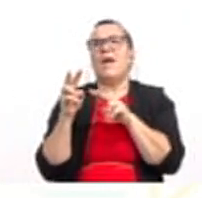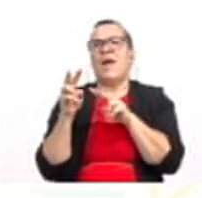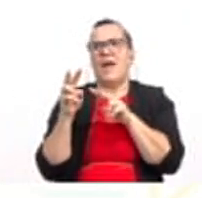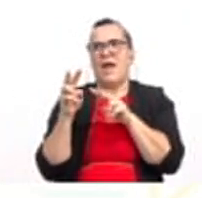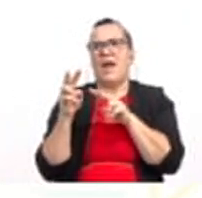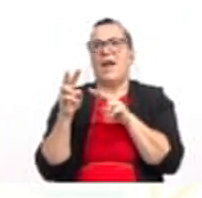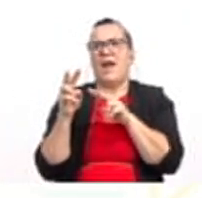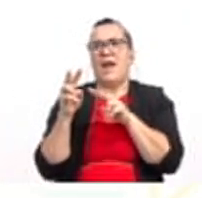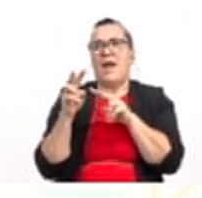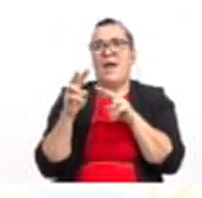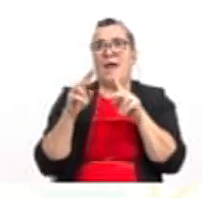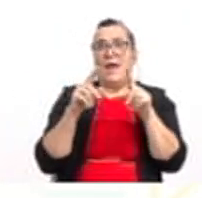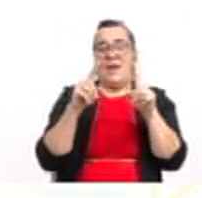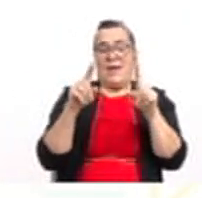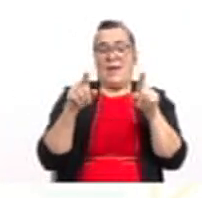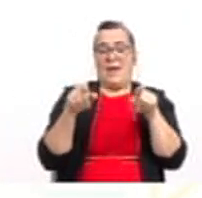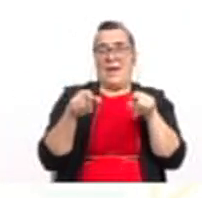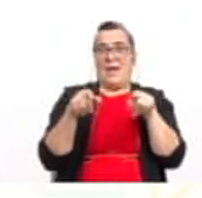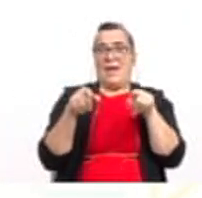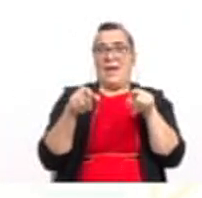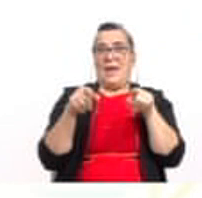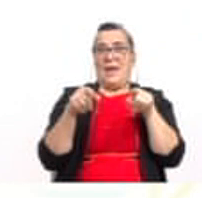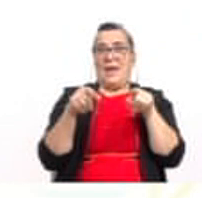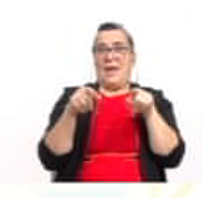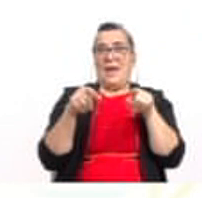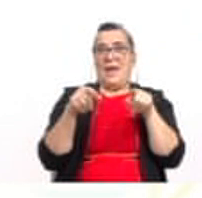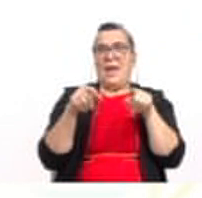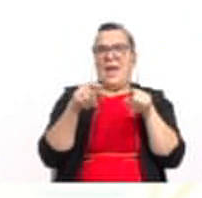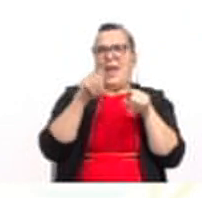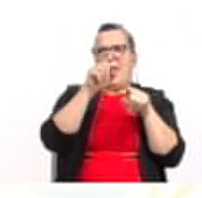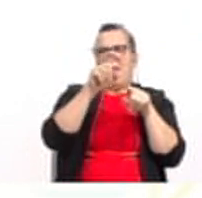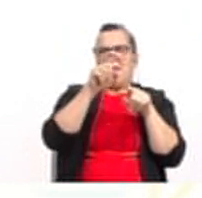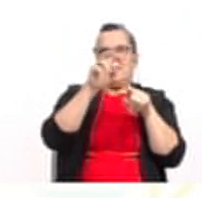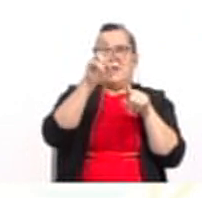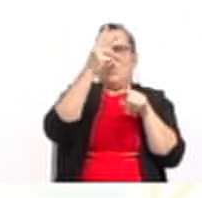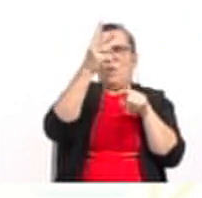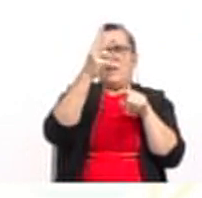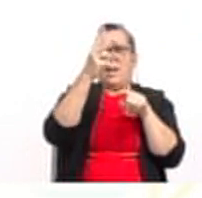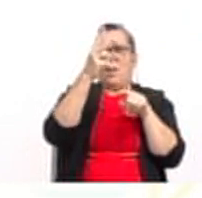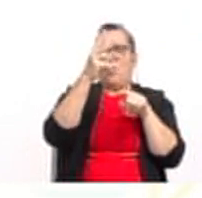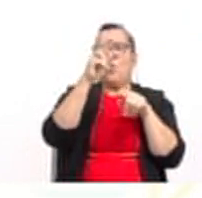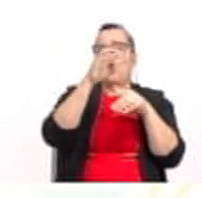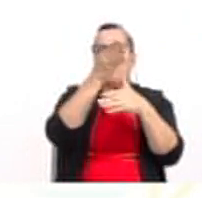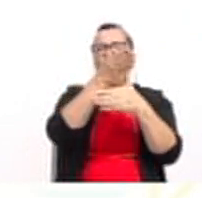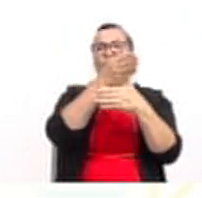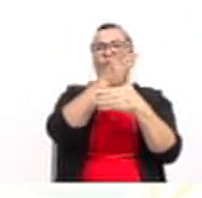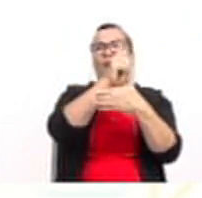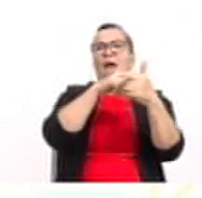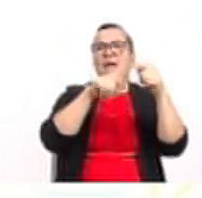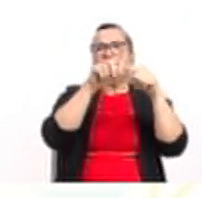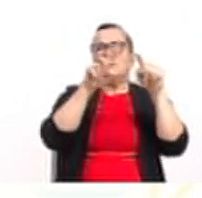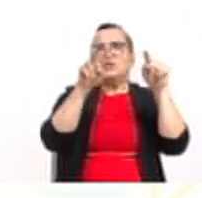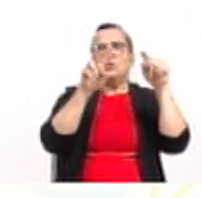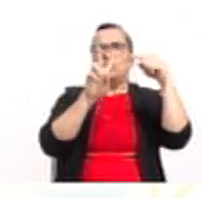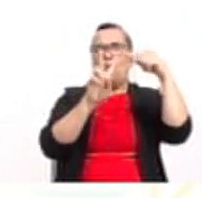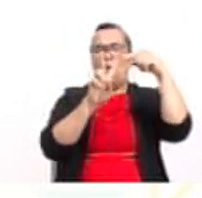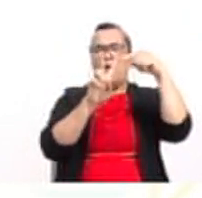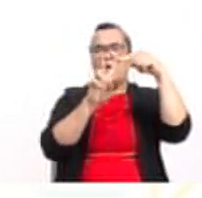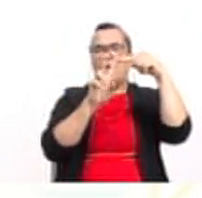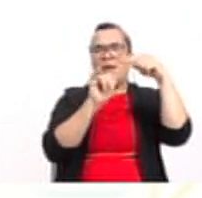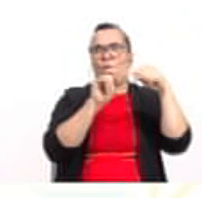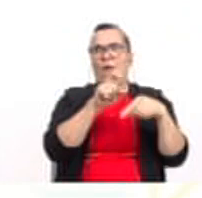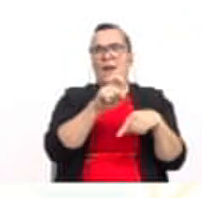Observemos que el primer término del trinomio es x al cuadrado. Le podemos extraer raíz cuadrada y nos daría x. Y el tercer